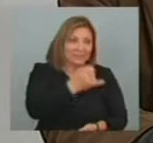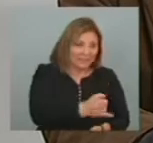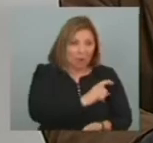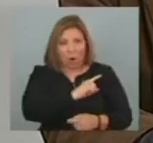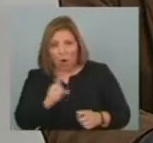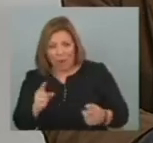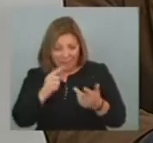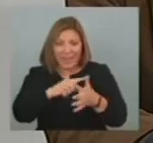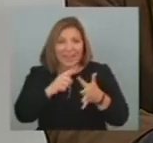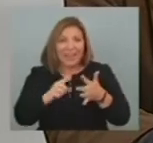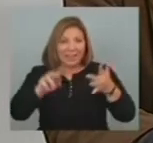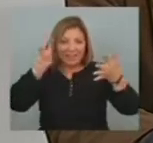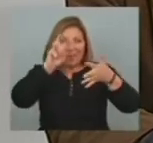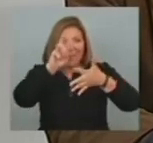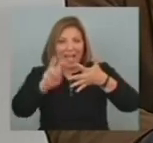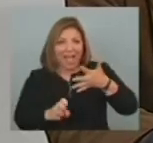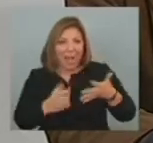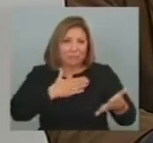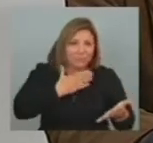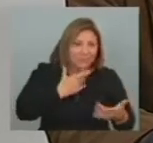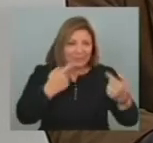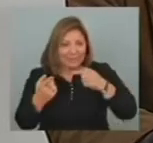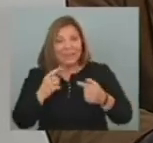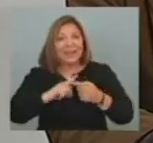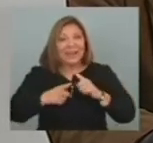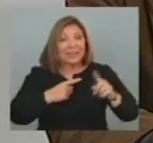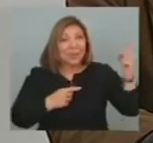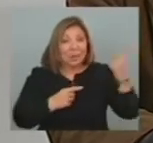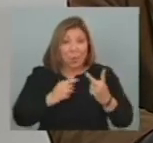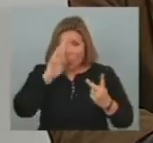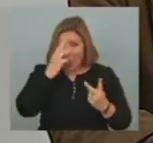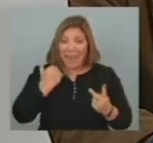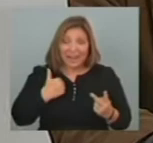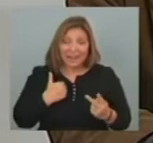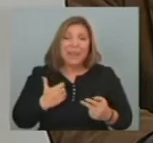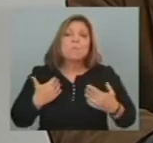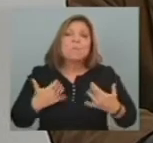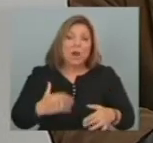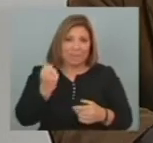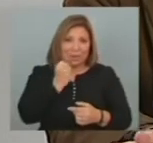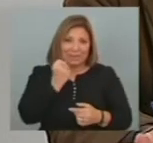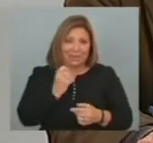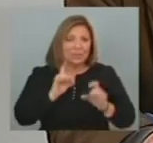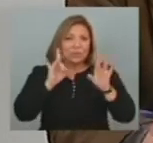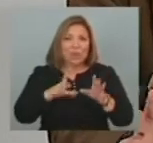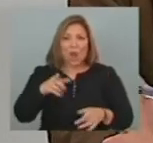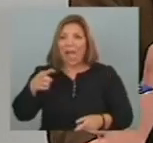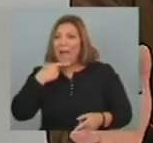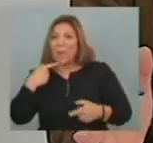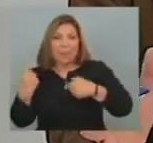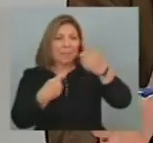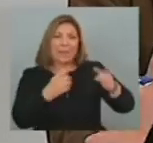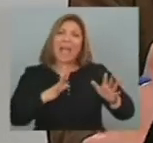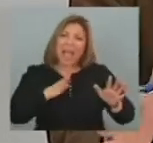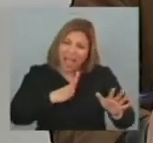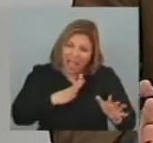que Seriamente Tenemos que pensar Que la relación Entre Uruguay Y Argentina Es demasiado importante Como para Tomarla solo Desde esa perspectiva Que no digo Que